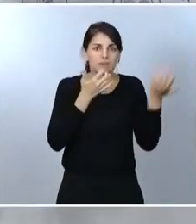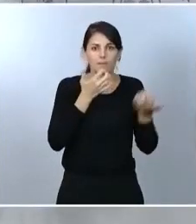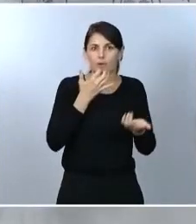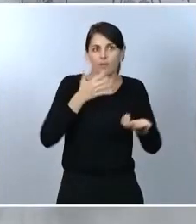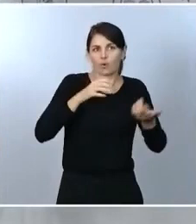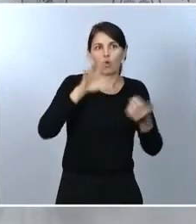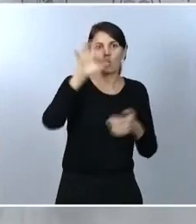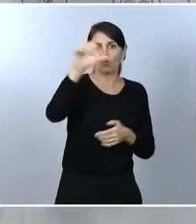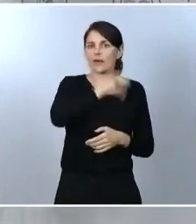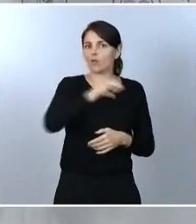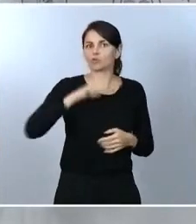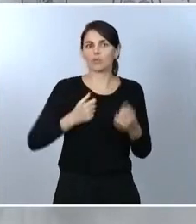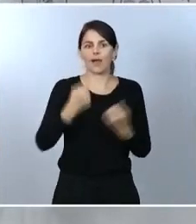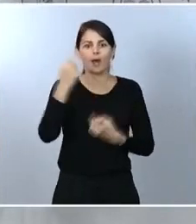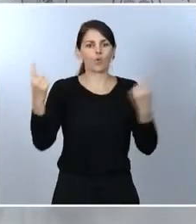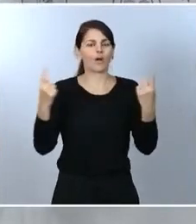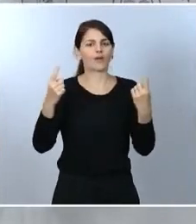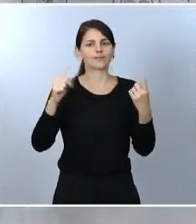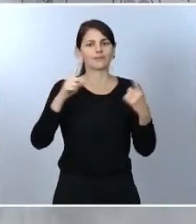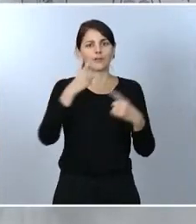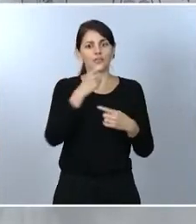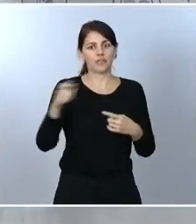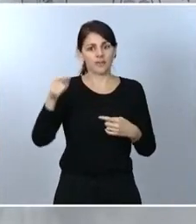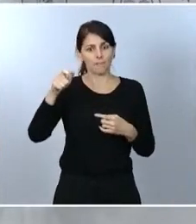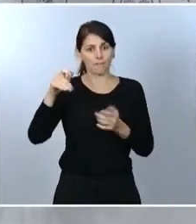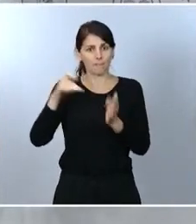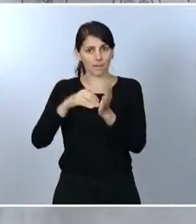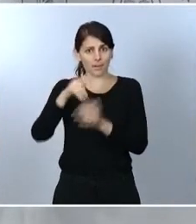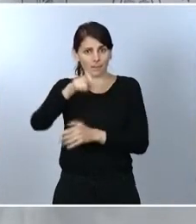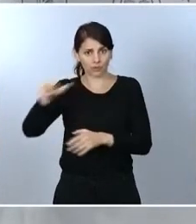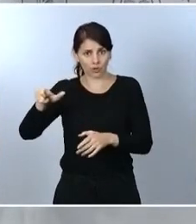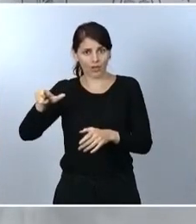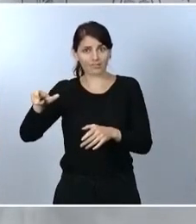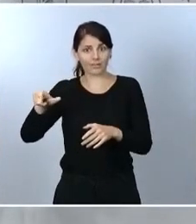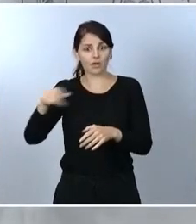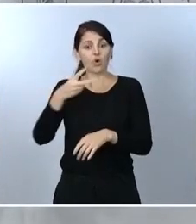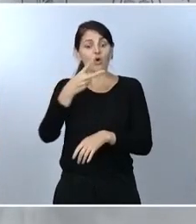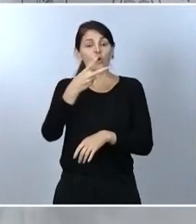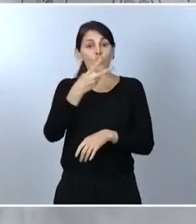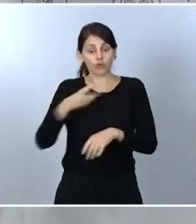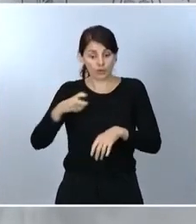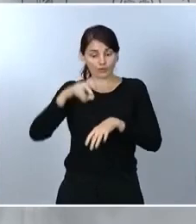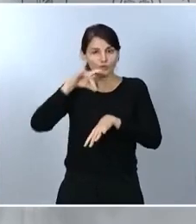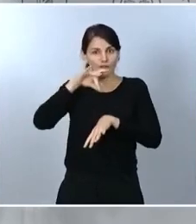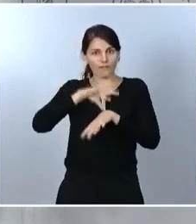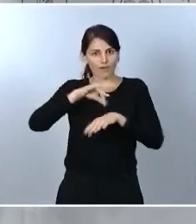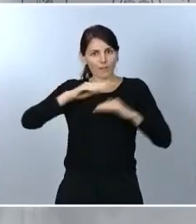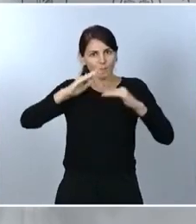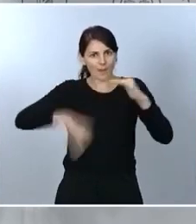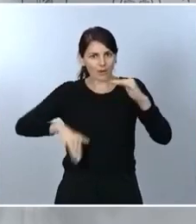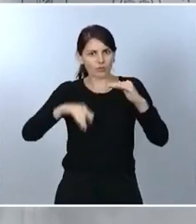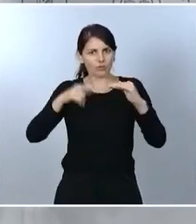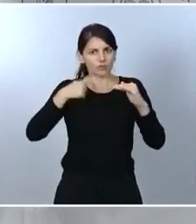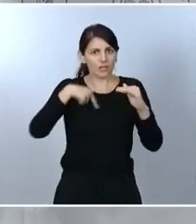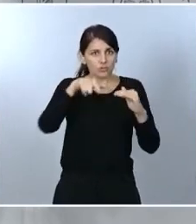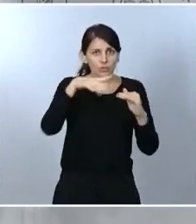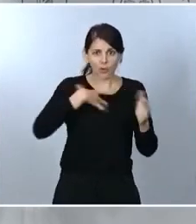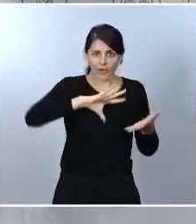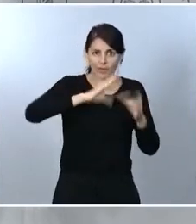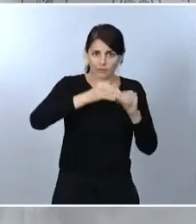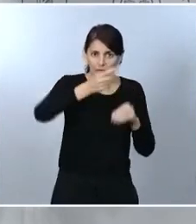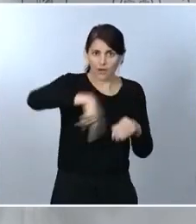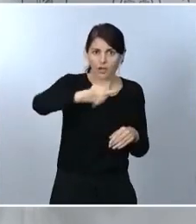casos o si, como comentaba también en su intervención, habrá que bajar hasta